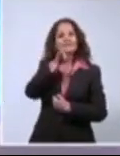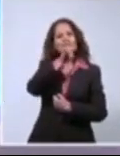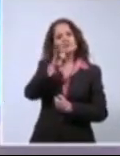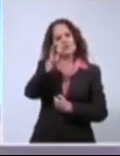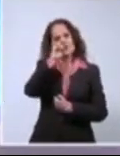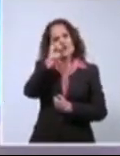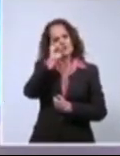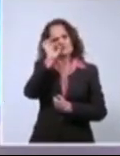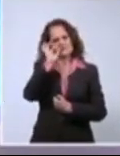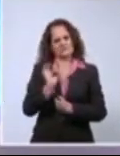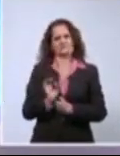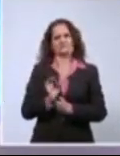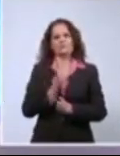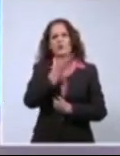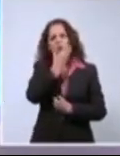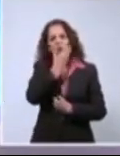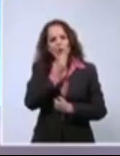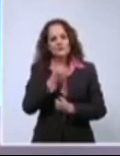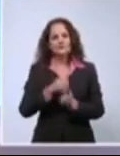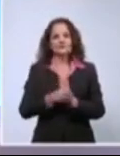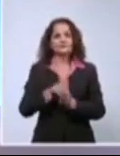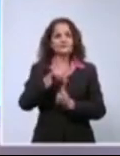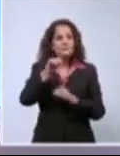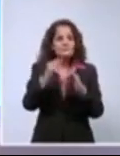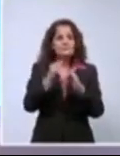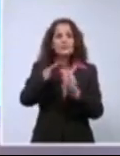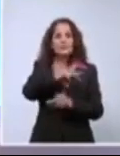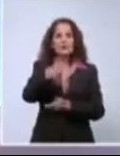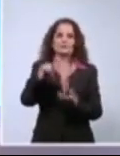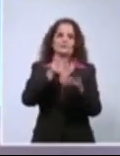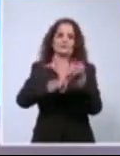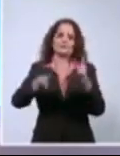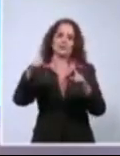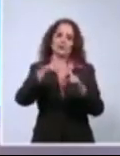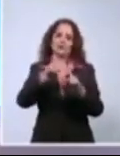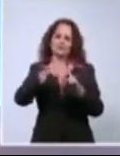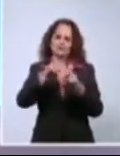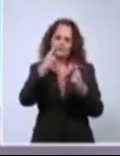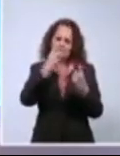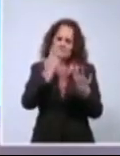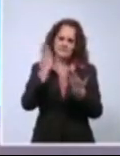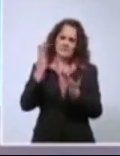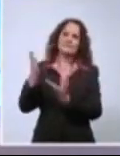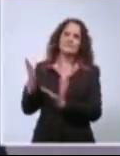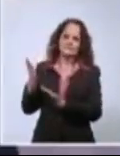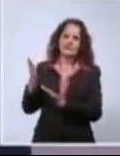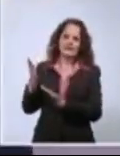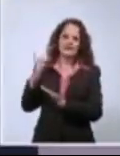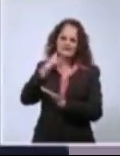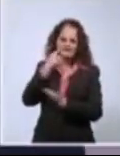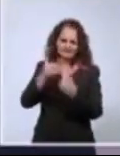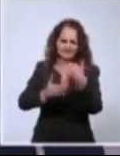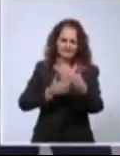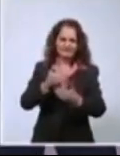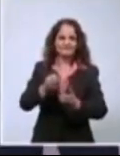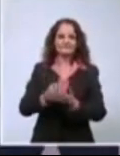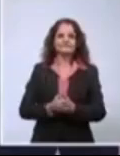de edad, reside en la provincia de Las Tunas. Miren lo que pasó con ella y las posibles consecuencias.